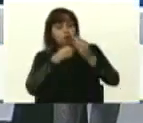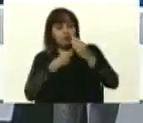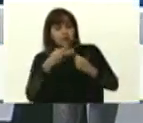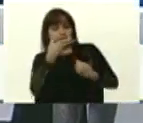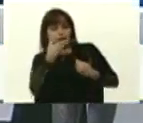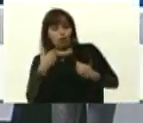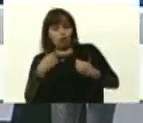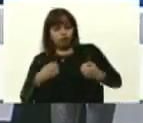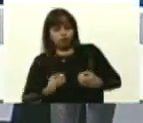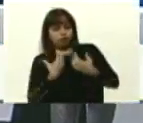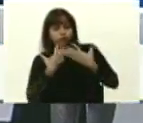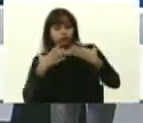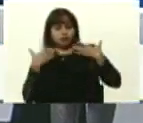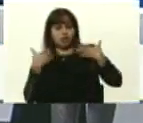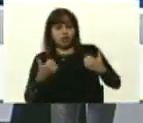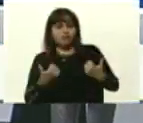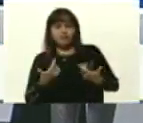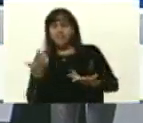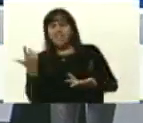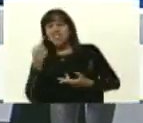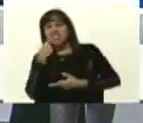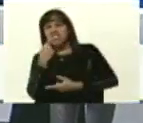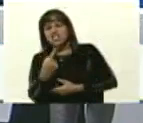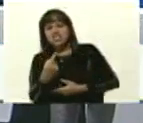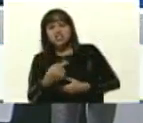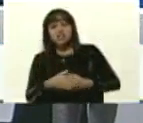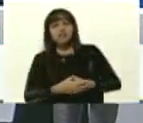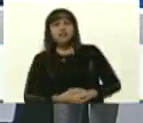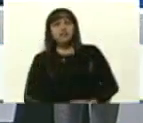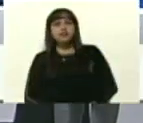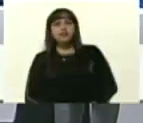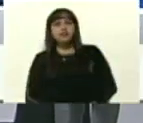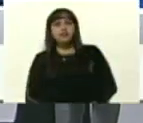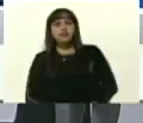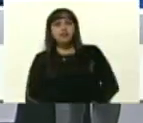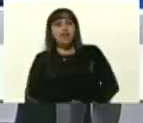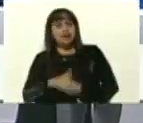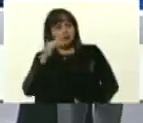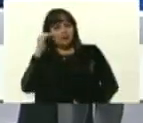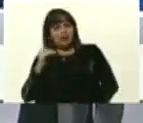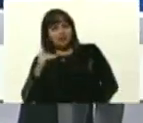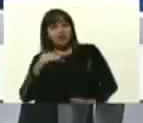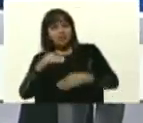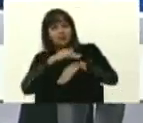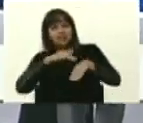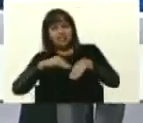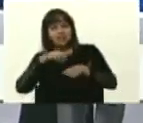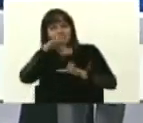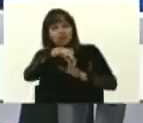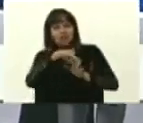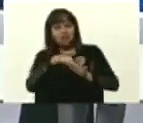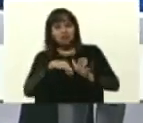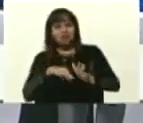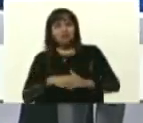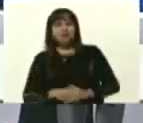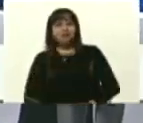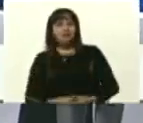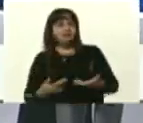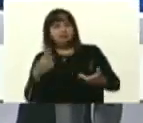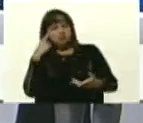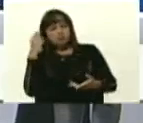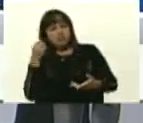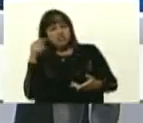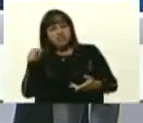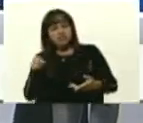¿Qué dice el nanoministro de Agricultura? ¿Qué dice de esto? ¿Qué te parece?